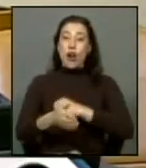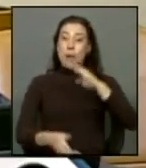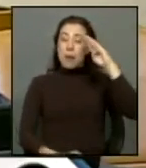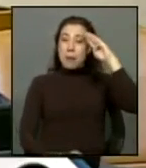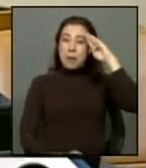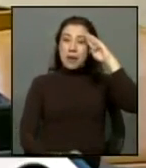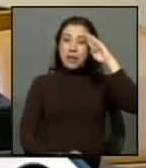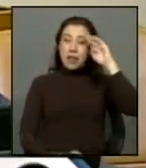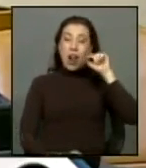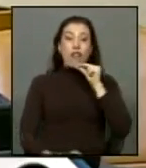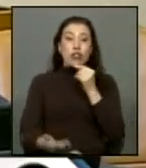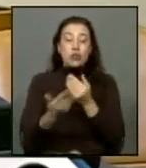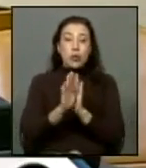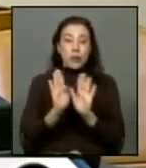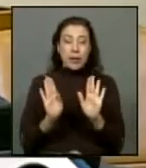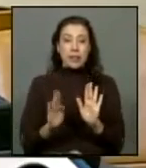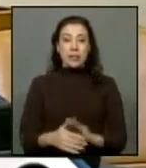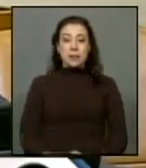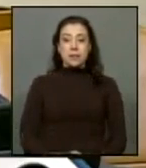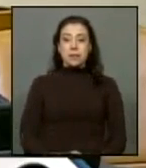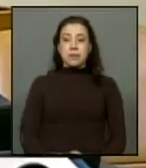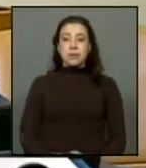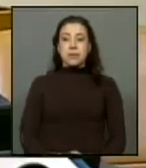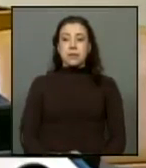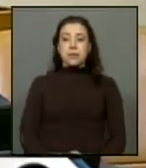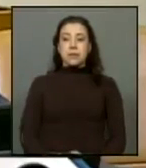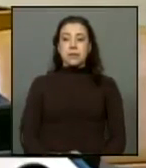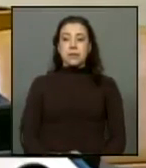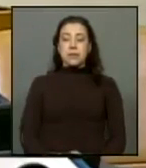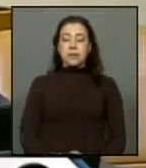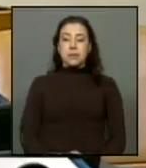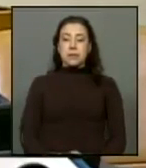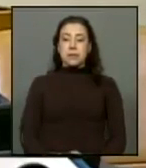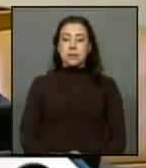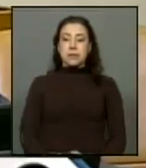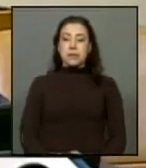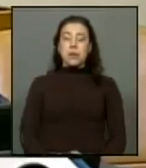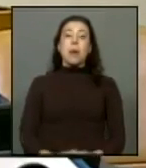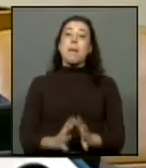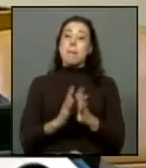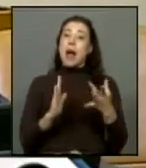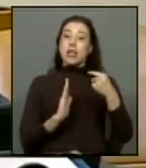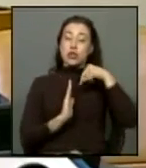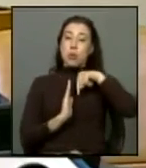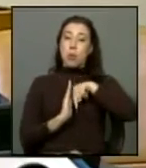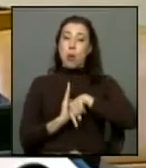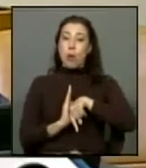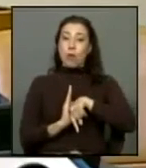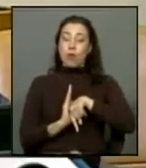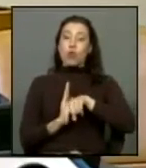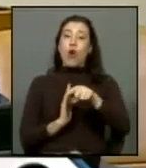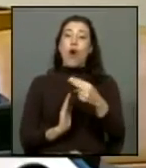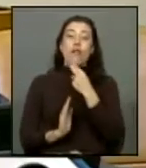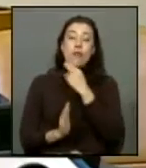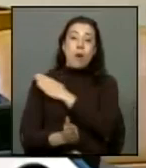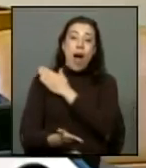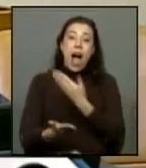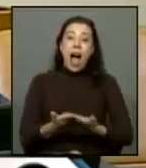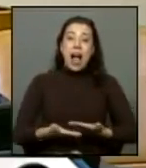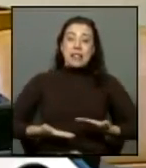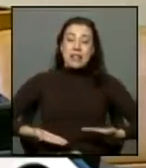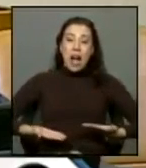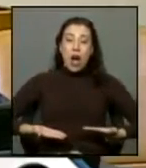y con esto voy terminando presidente fueron mucho más profundos y los vivimos hasta el día de hoy